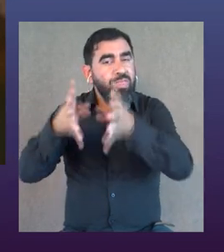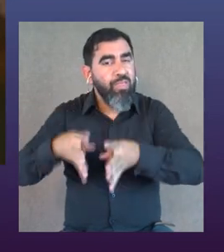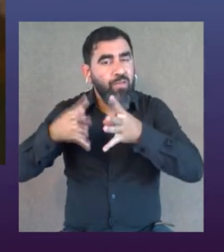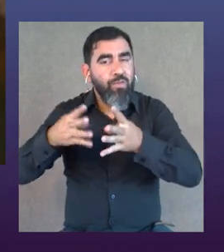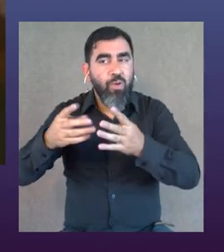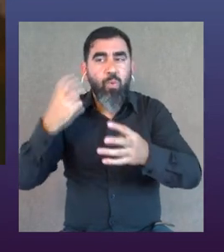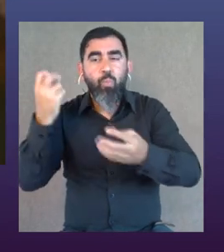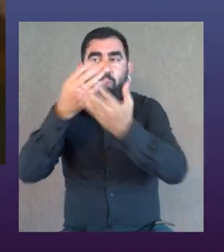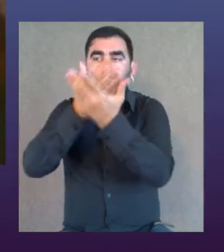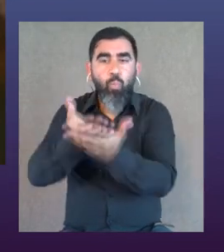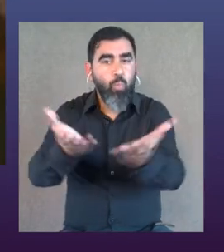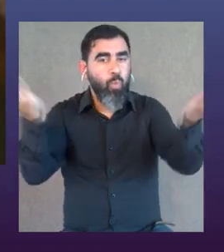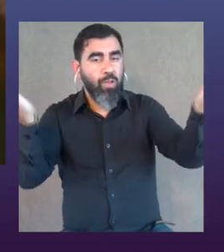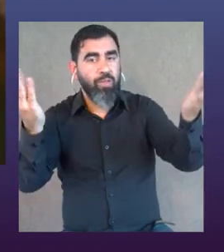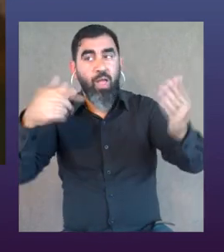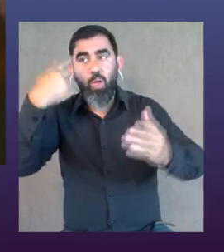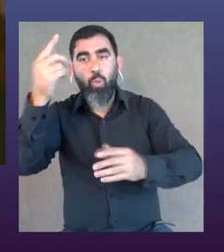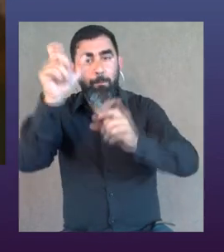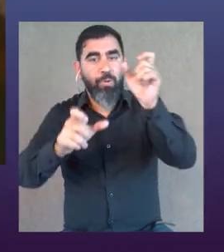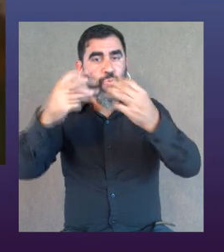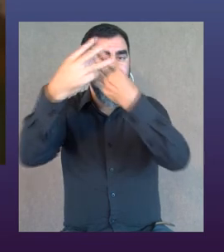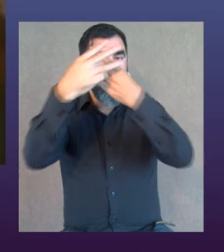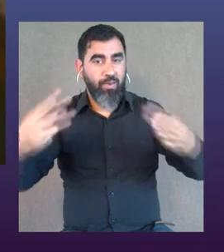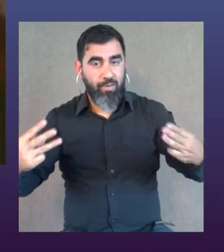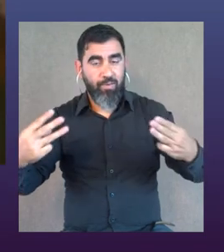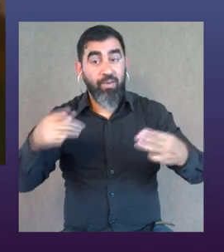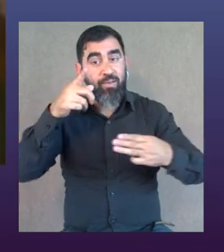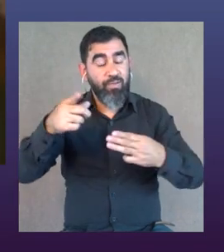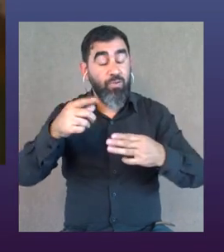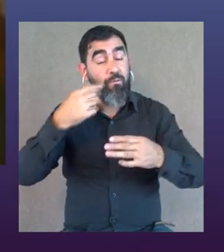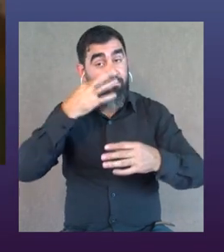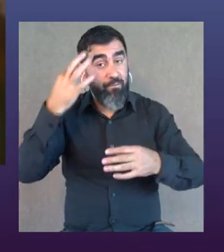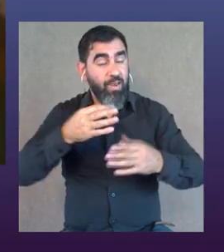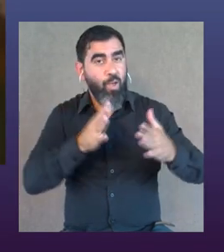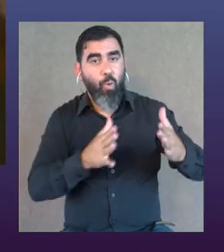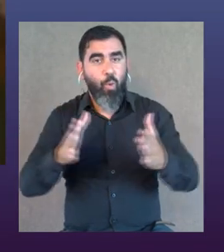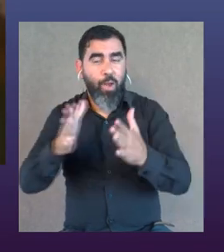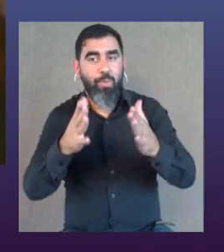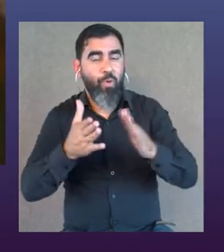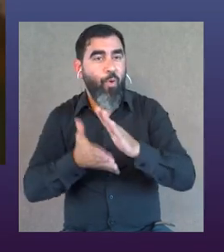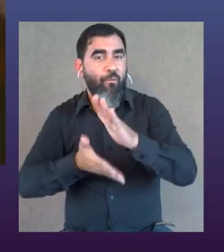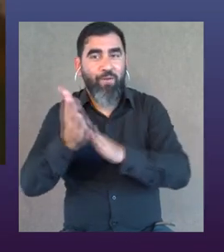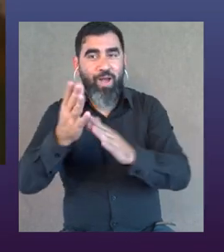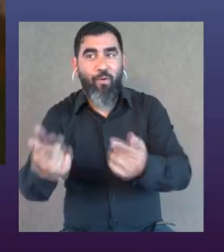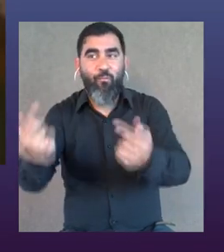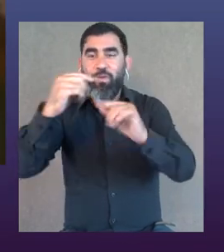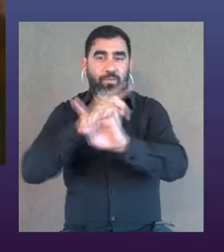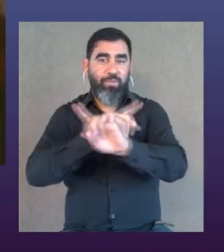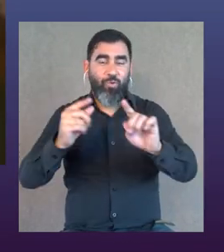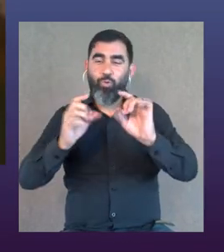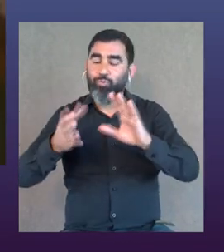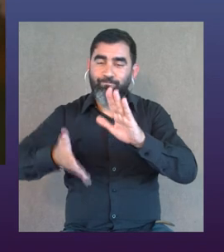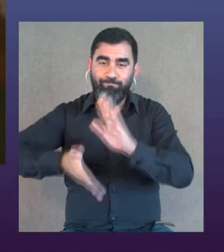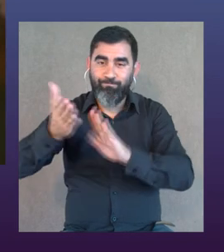pero el desafío fue salir a mostrarlo hacia afuera. Y ese es un camino de ida solamente.